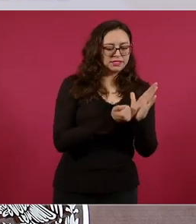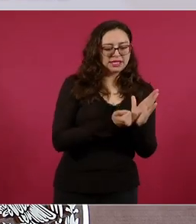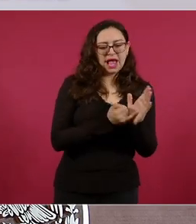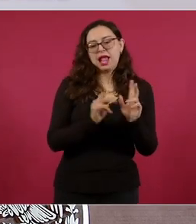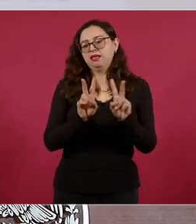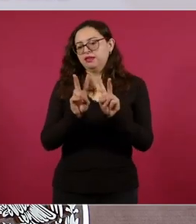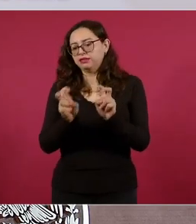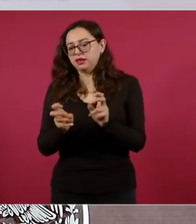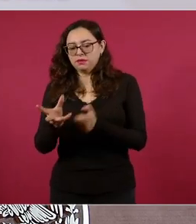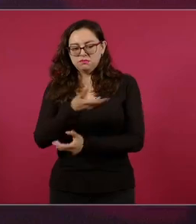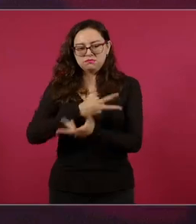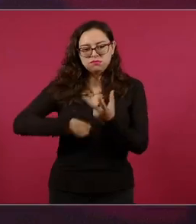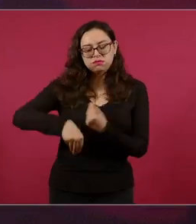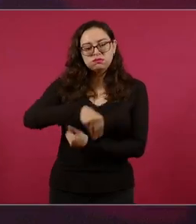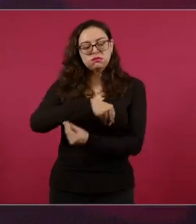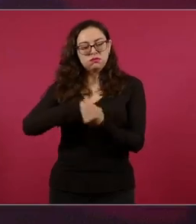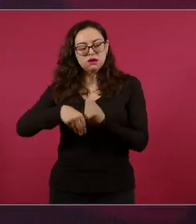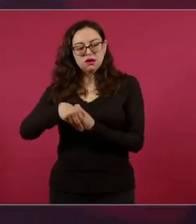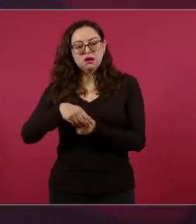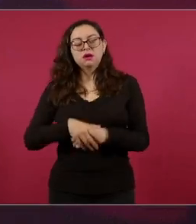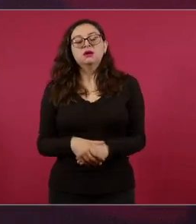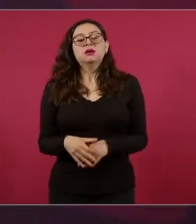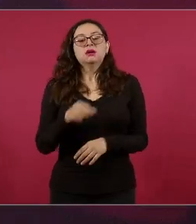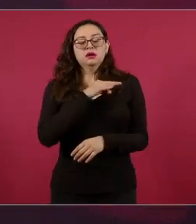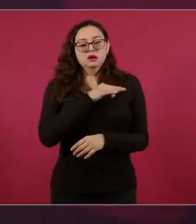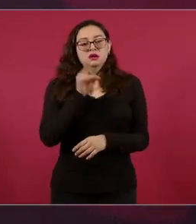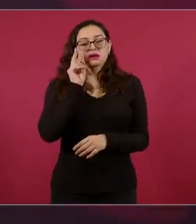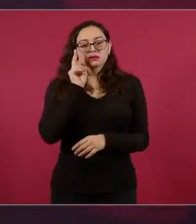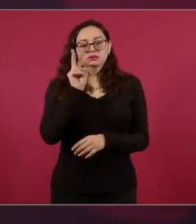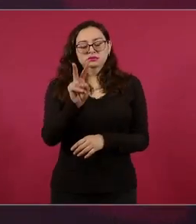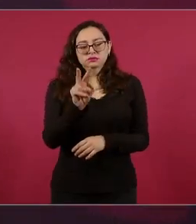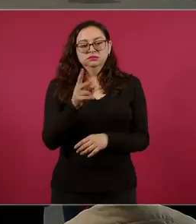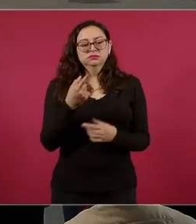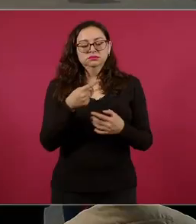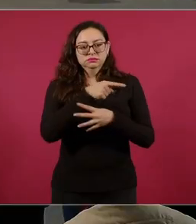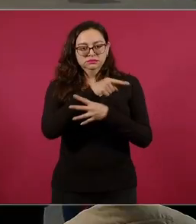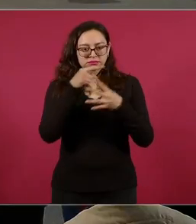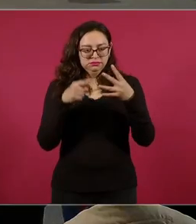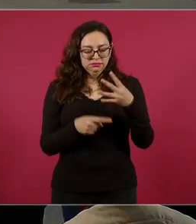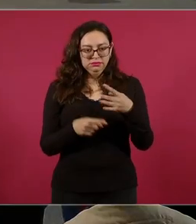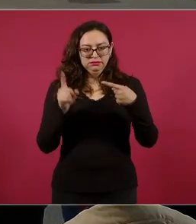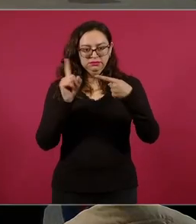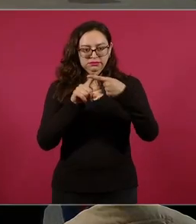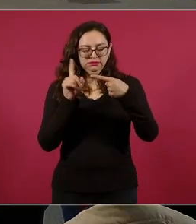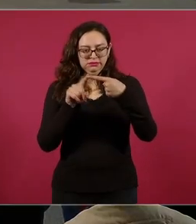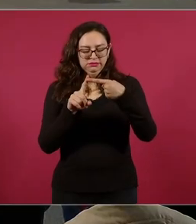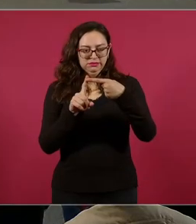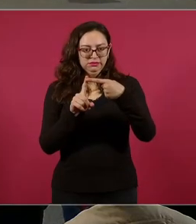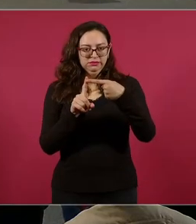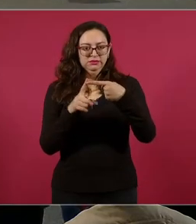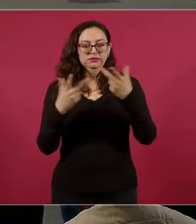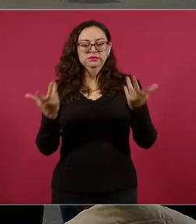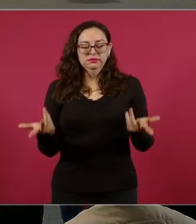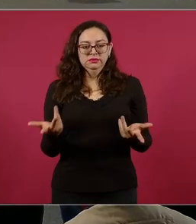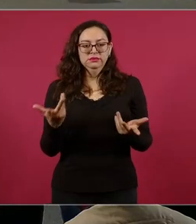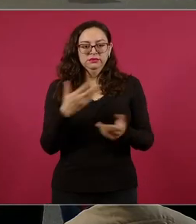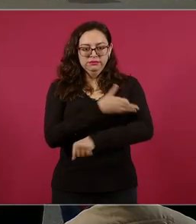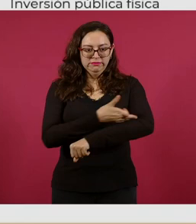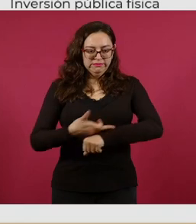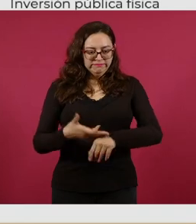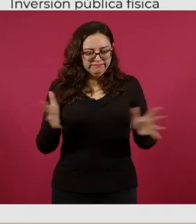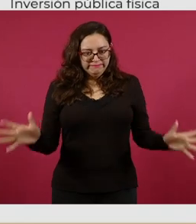mexicano. Entonces, a la izquierda ustedes tienen un primer pilar, que es el apoyo a los ingresos